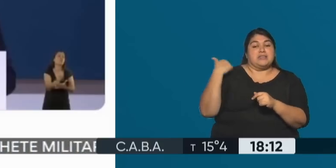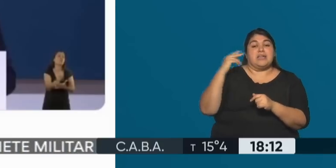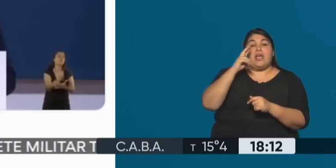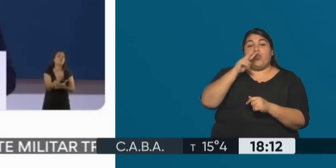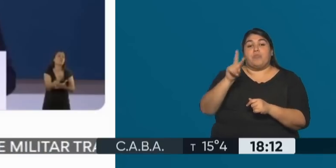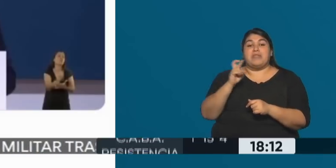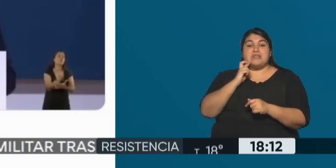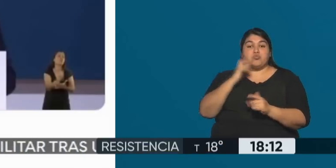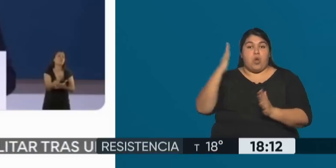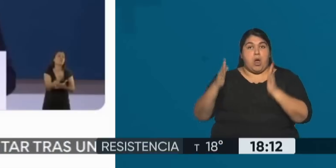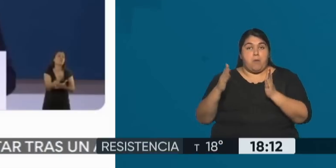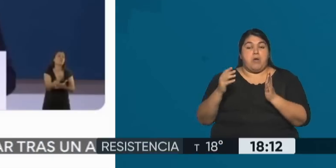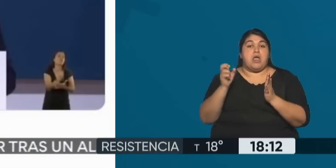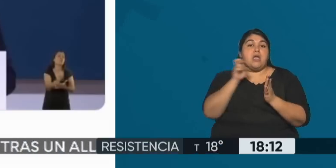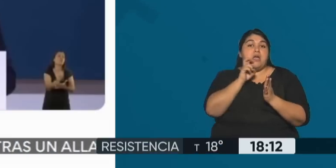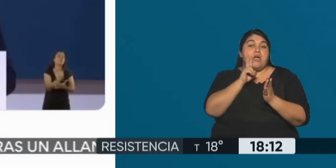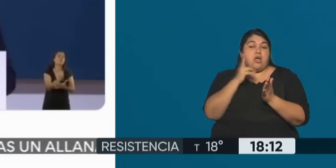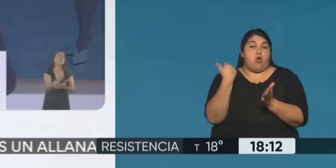2019 en Bolivia.